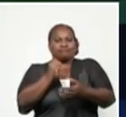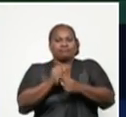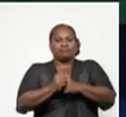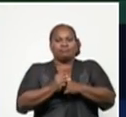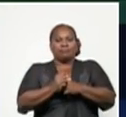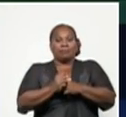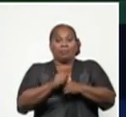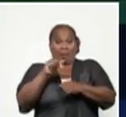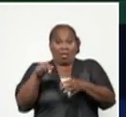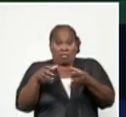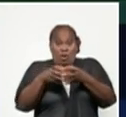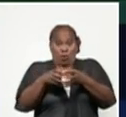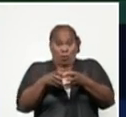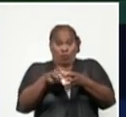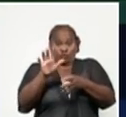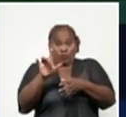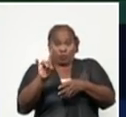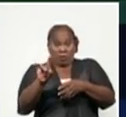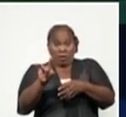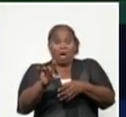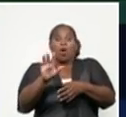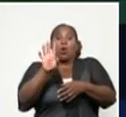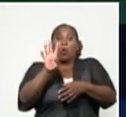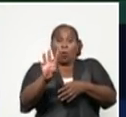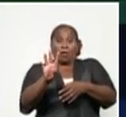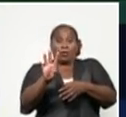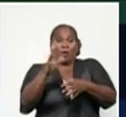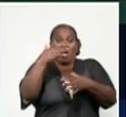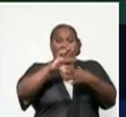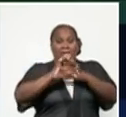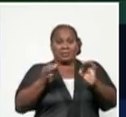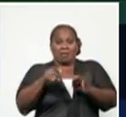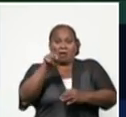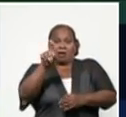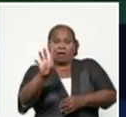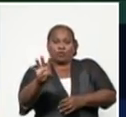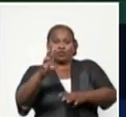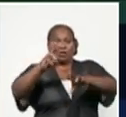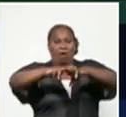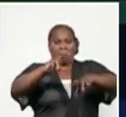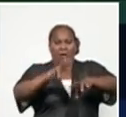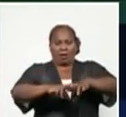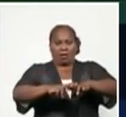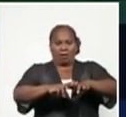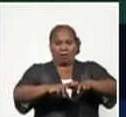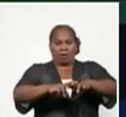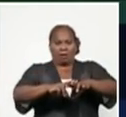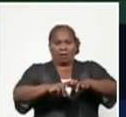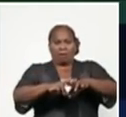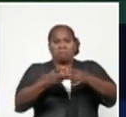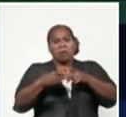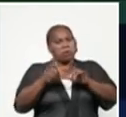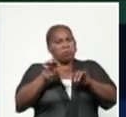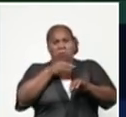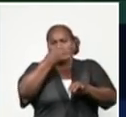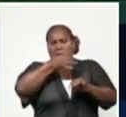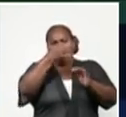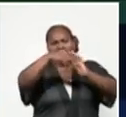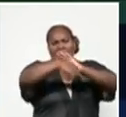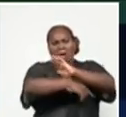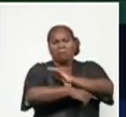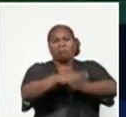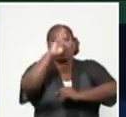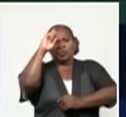4 en Artemisa y 14 de La Habana de los que son autóctonos. Pero no me voy a referir a eso, pues el doctor Durán en su información habitual